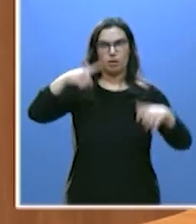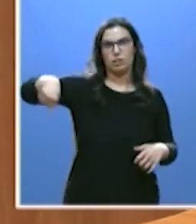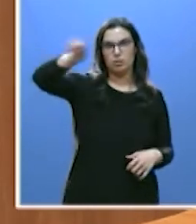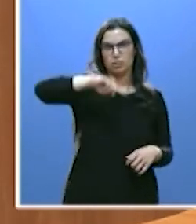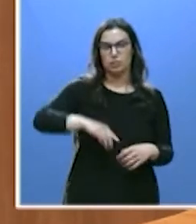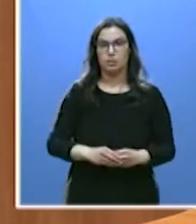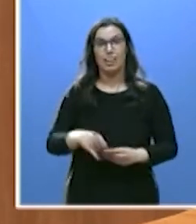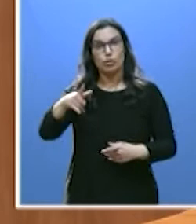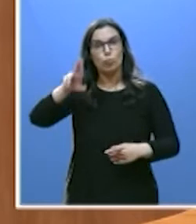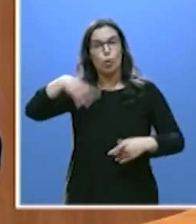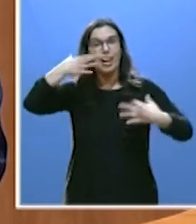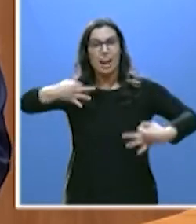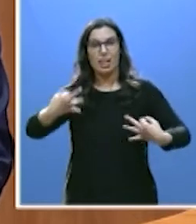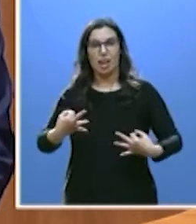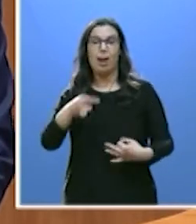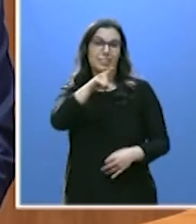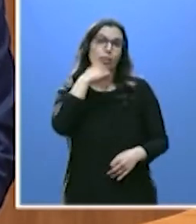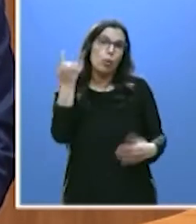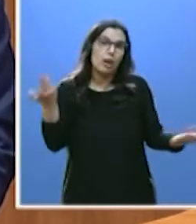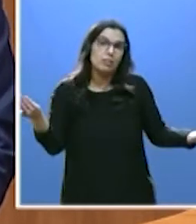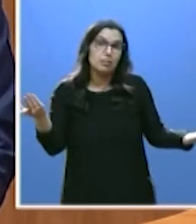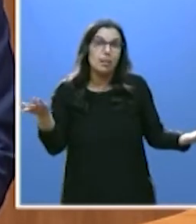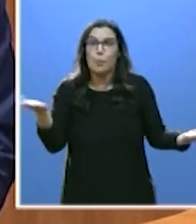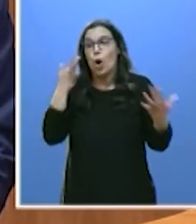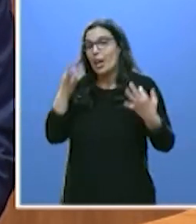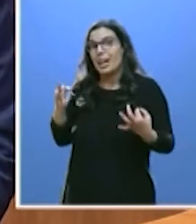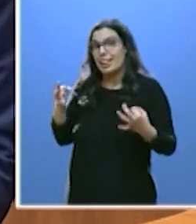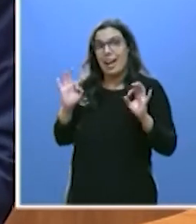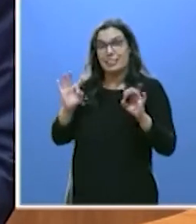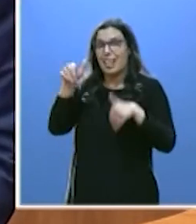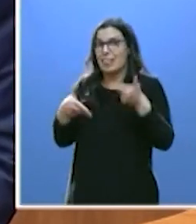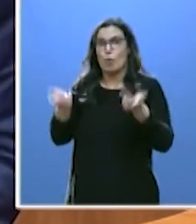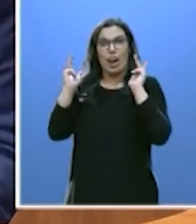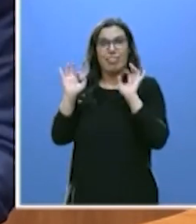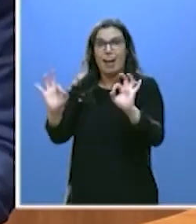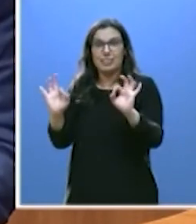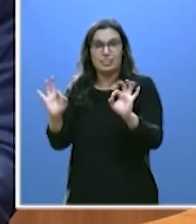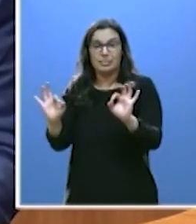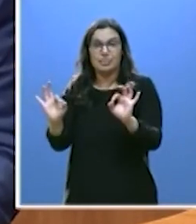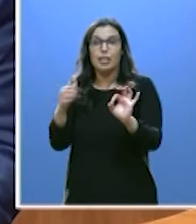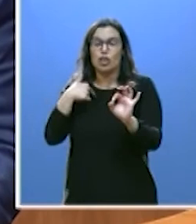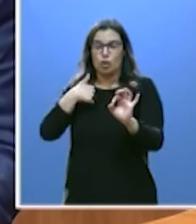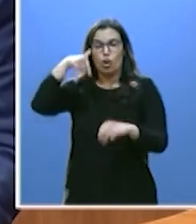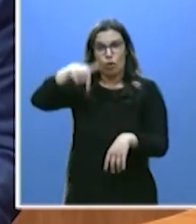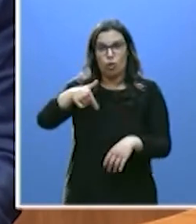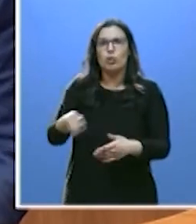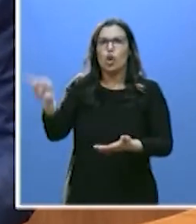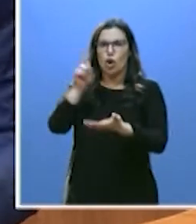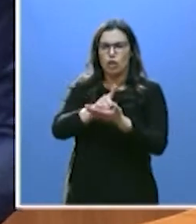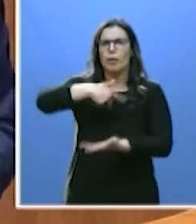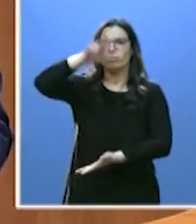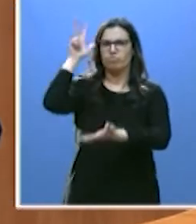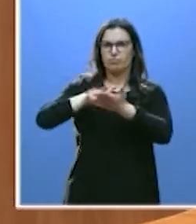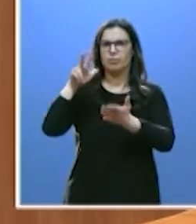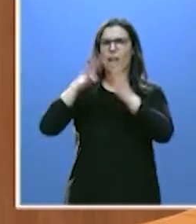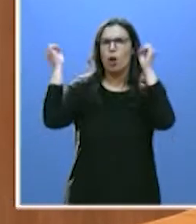Esa es la realidad que a usted le duele, pero es la realidad democrática. Y hoy vuelvo a ratificar el acuerdo de